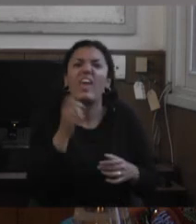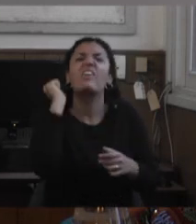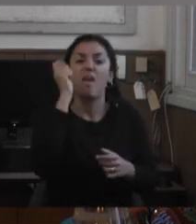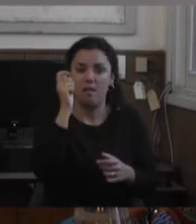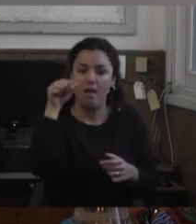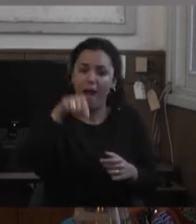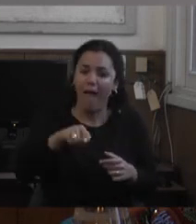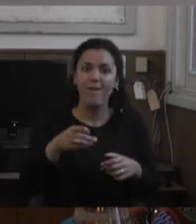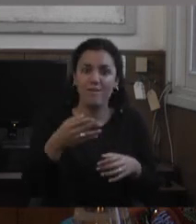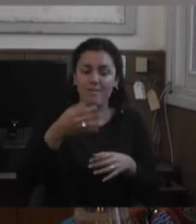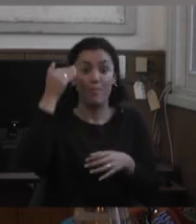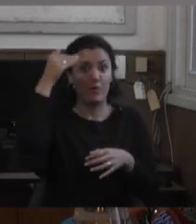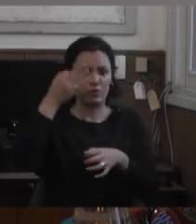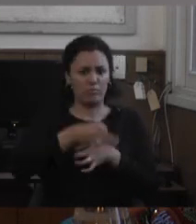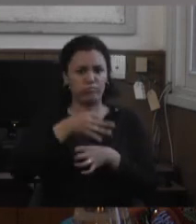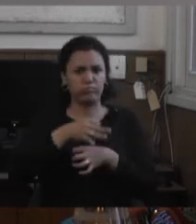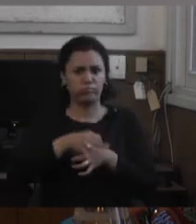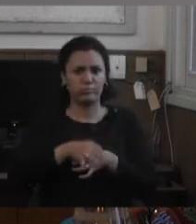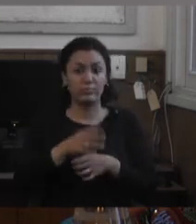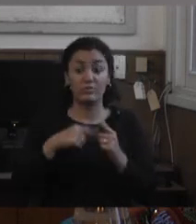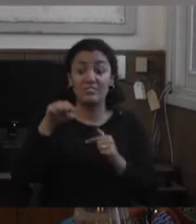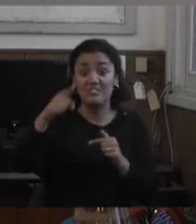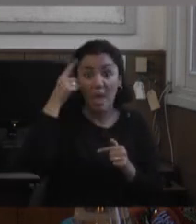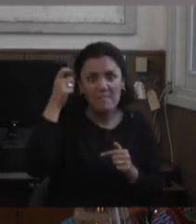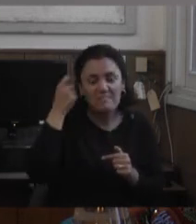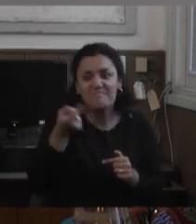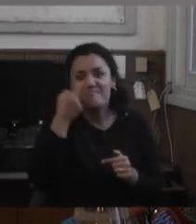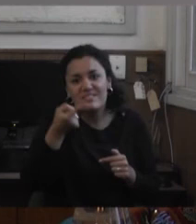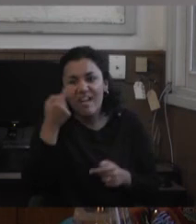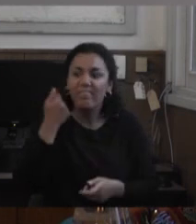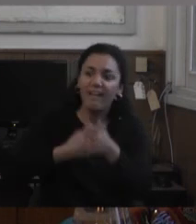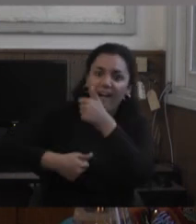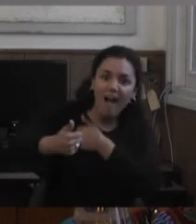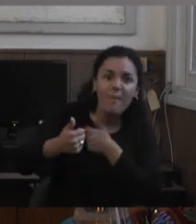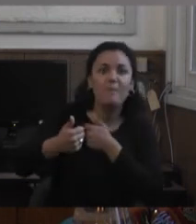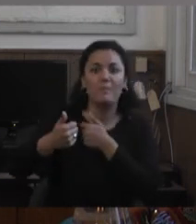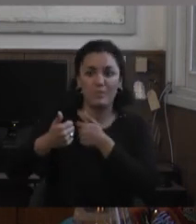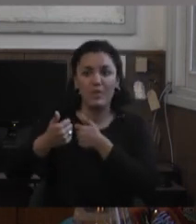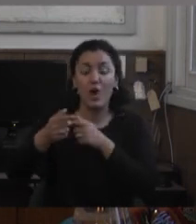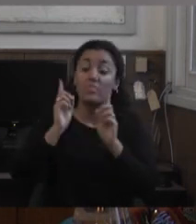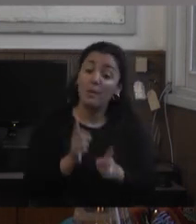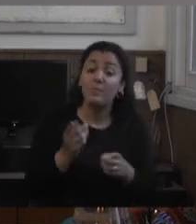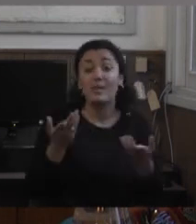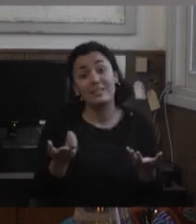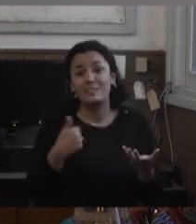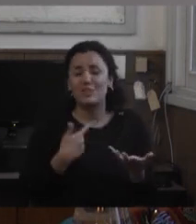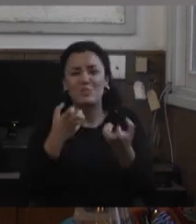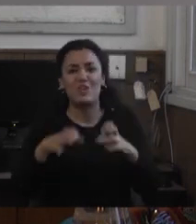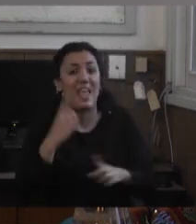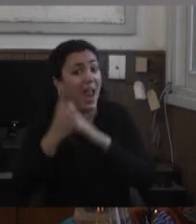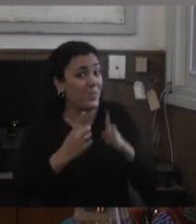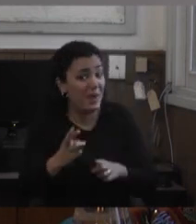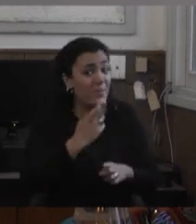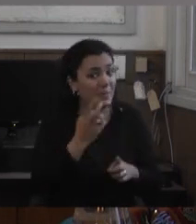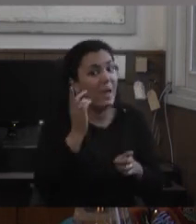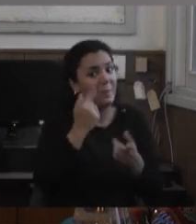fueron para mí experiencias muy interesantes y también me encontré con respuestas que no eran las que hubiese querido yo lo que proponía era